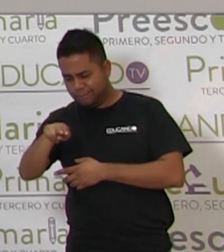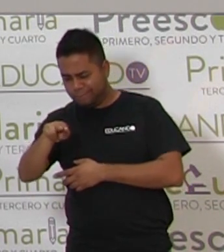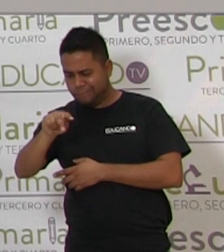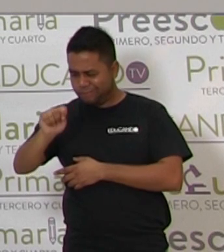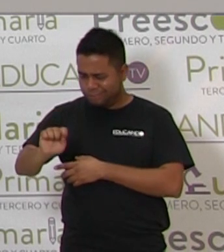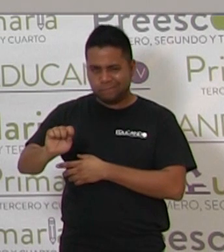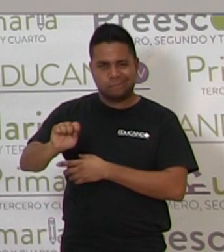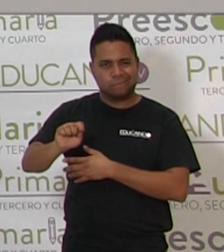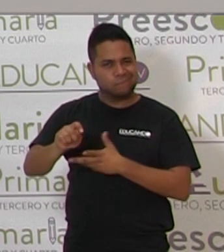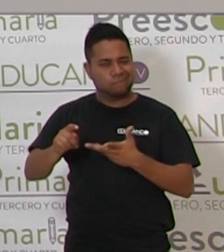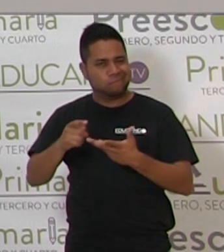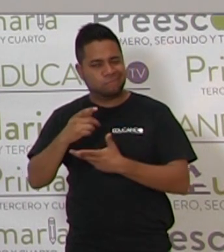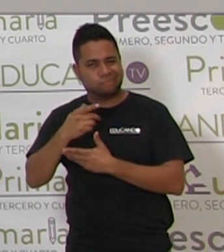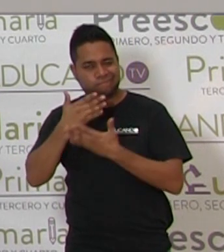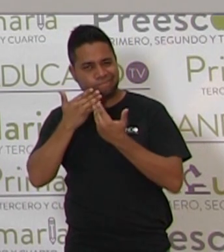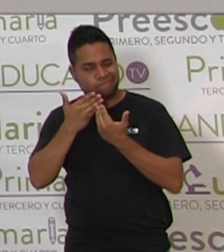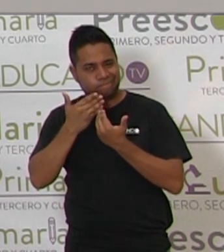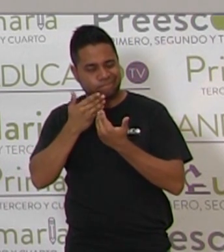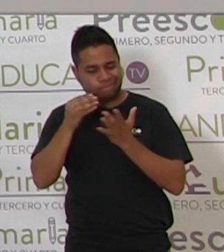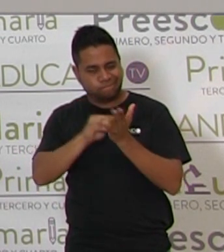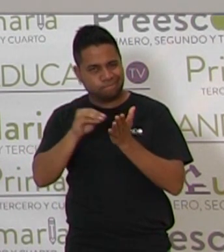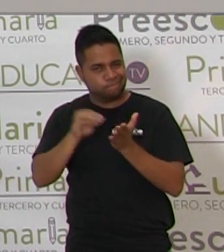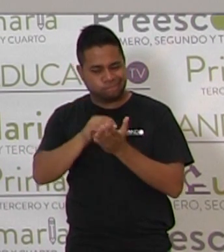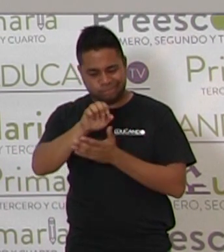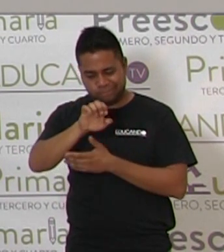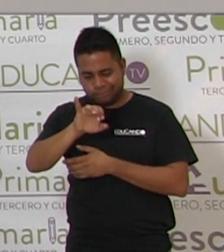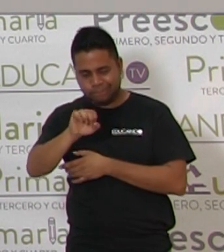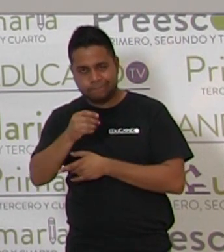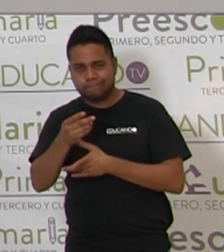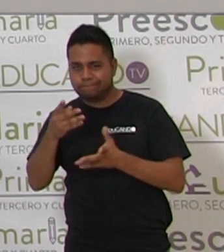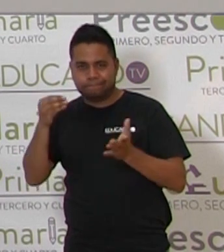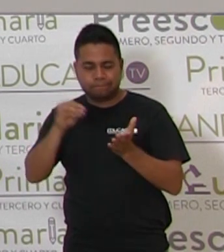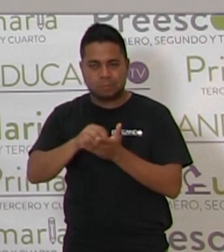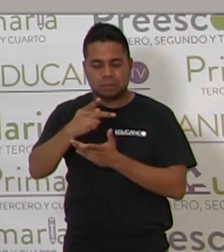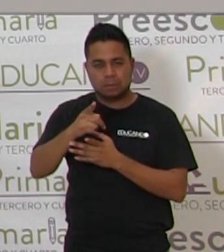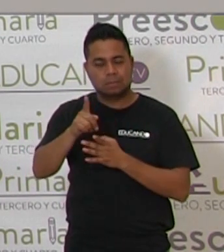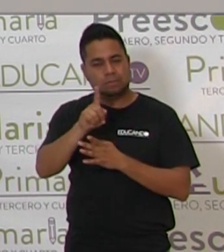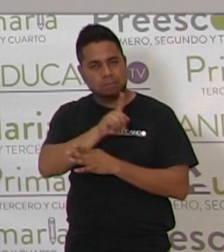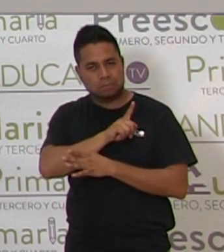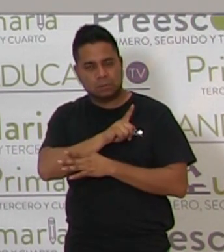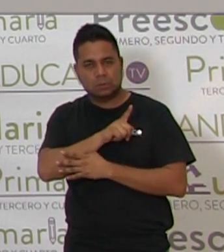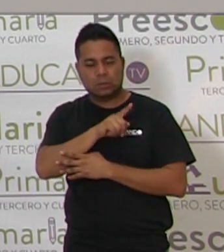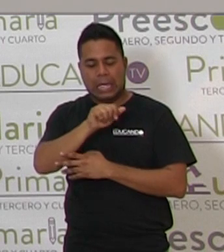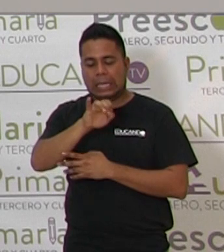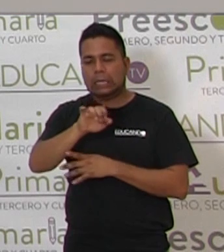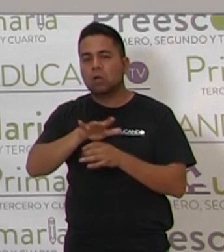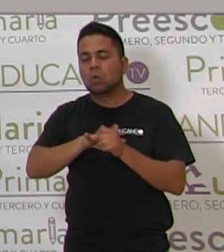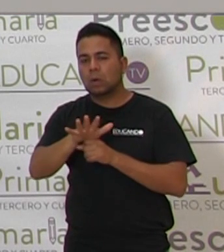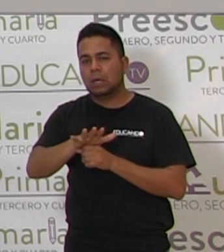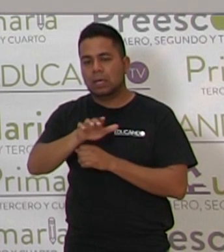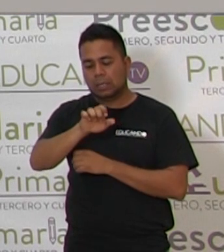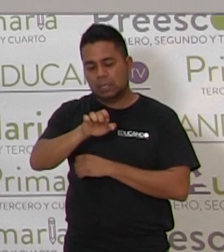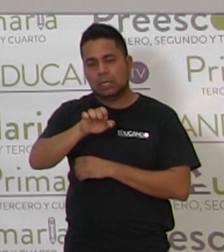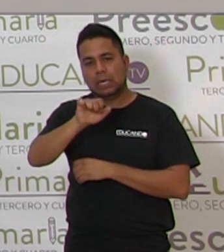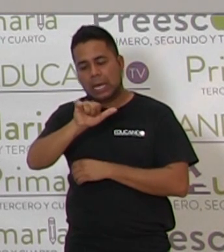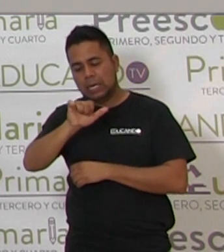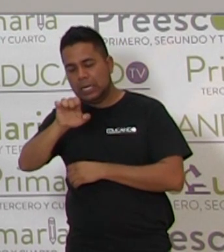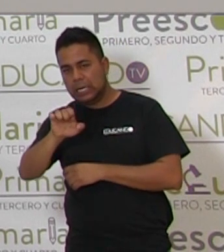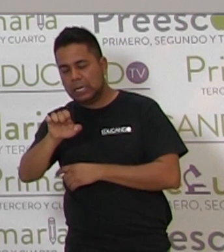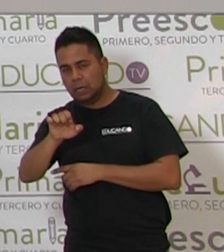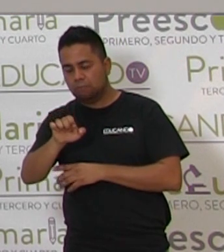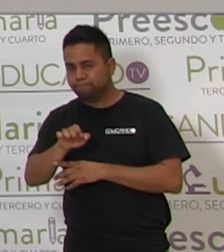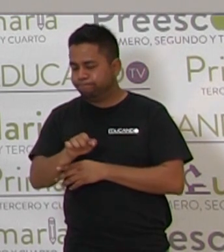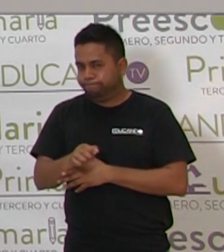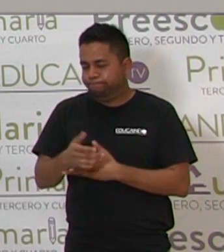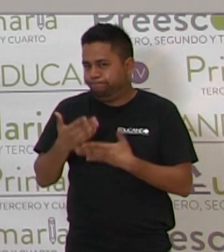Porque no tiene vocal, ¿verdad? Pero si nada más estuvieran las vocales, sería E-A-E, pues también no